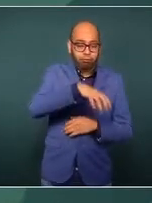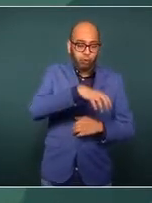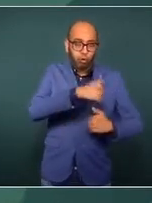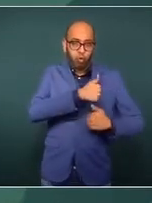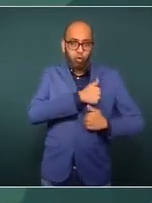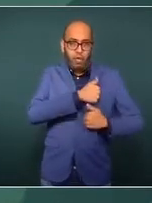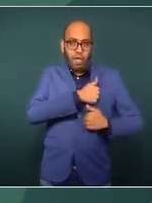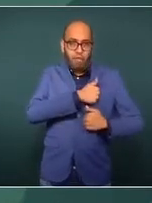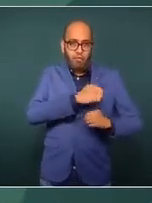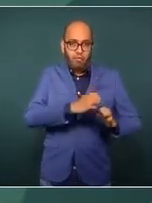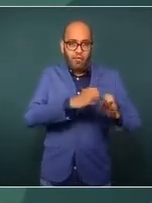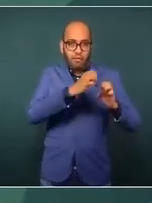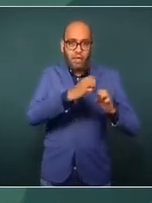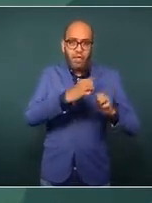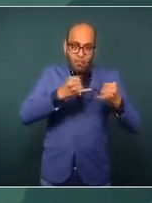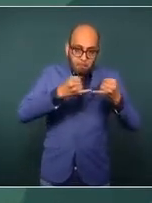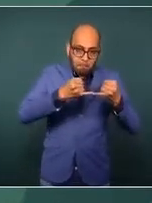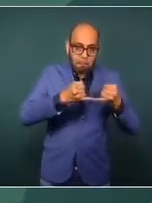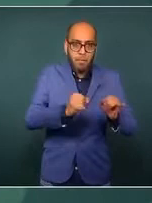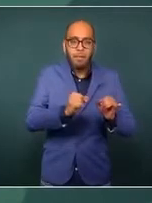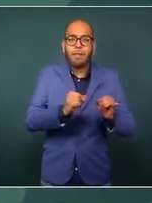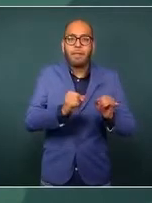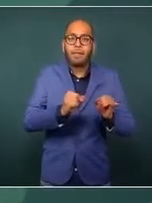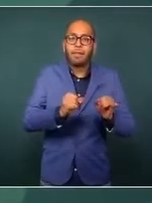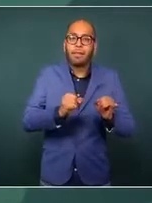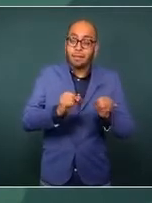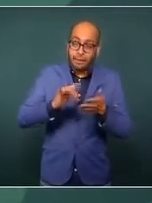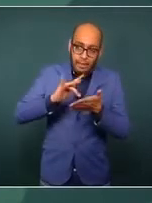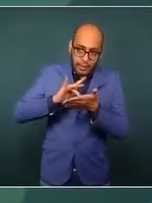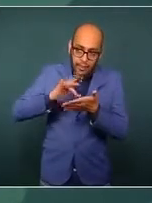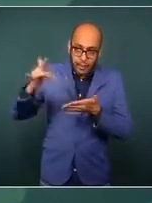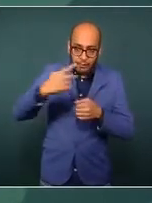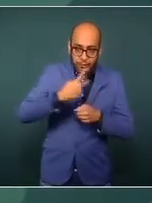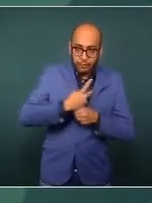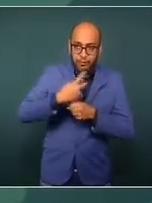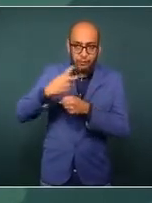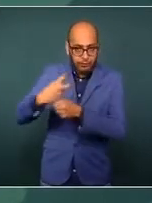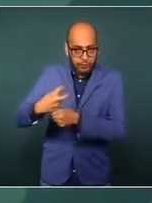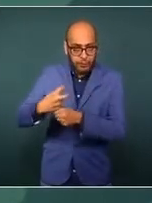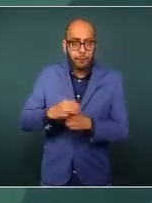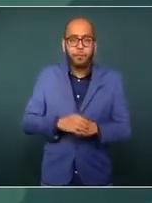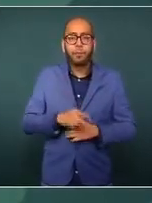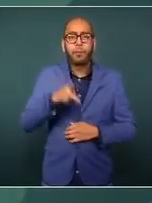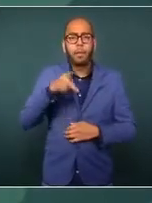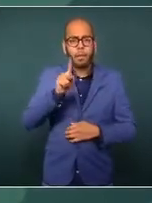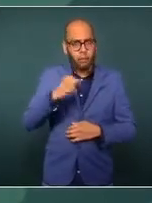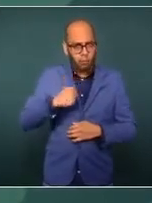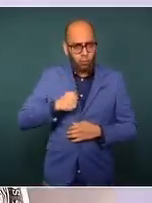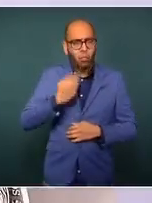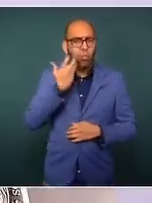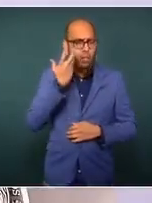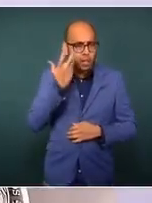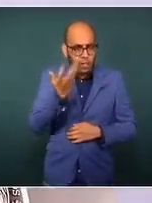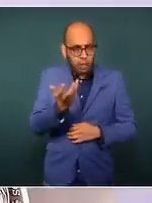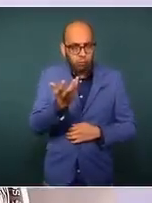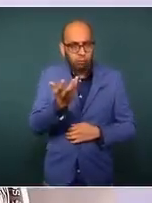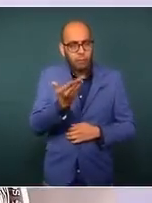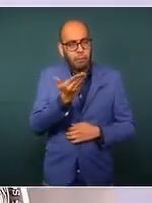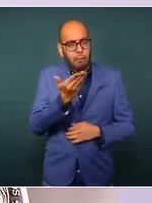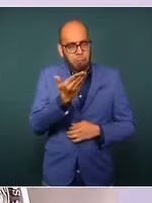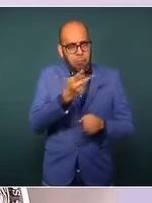Nacional gracias por invitarme pero también quisiera yo invitarlo